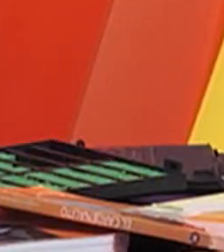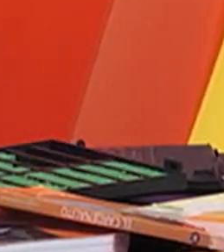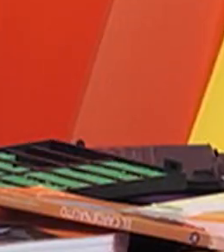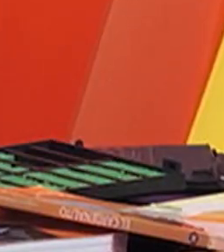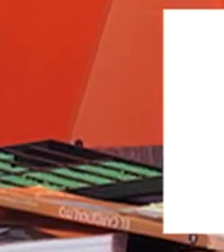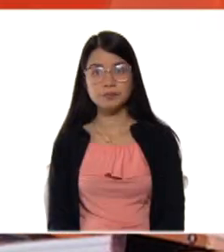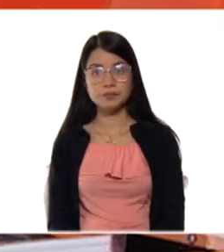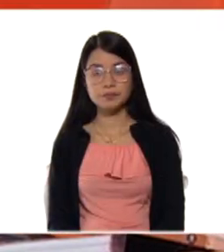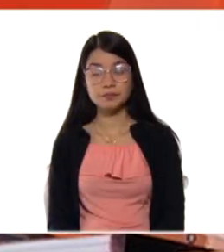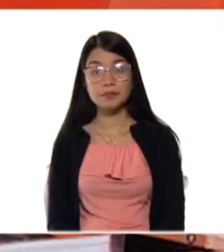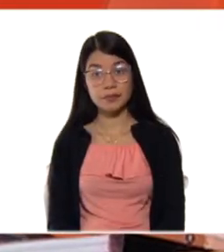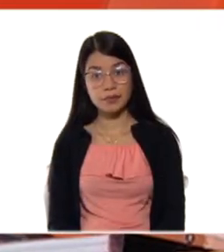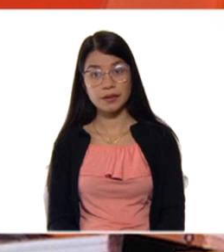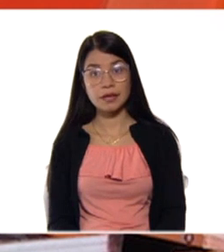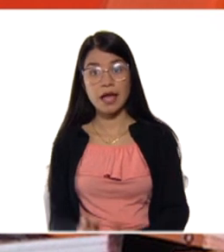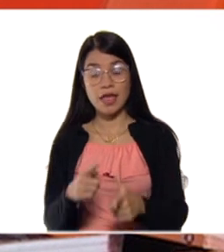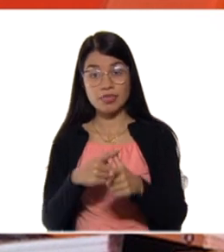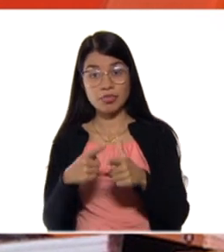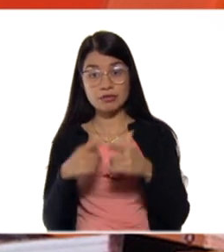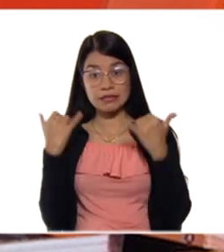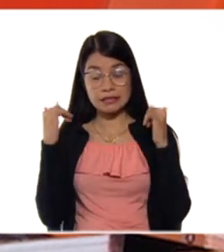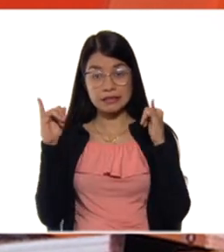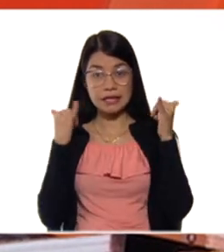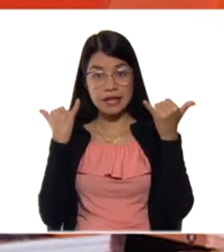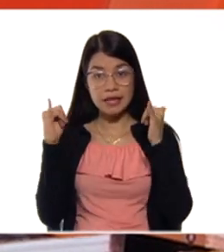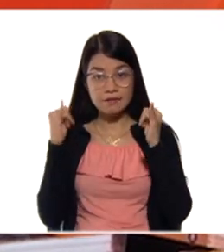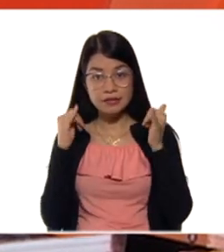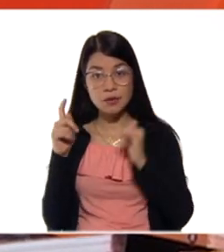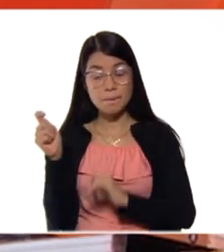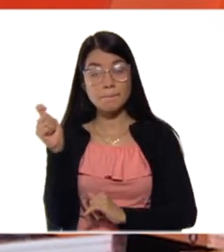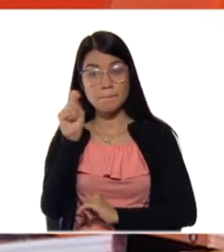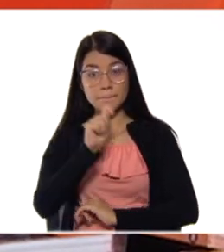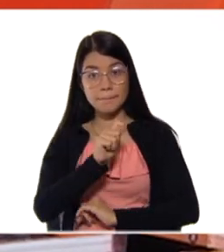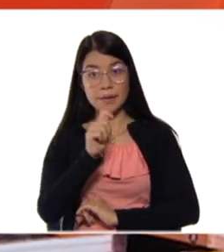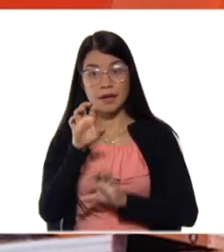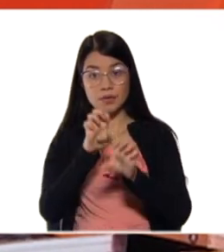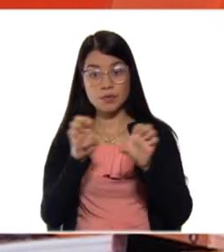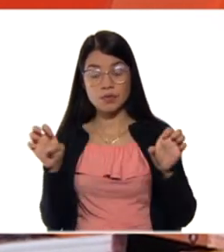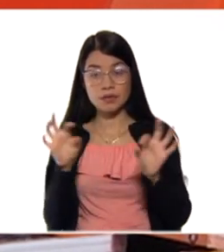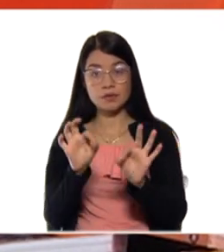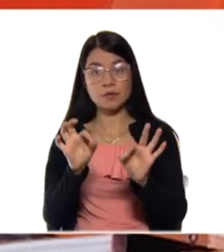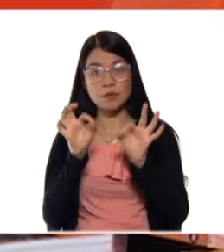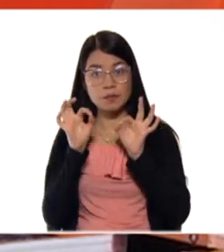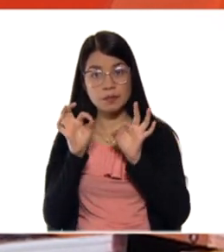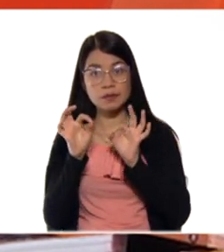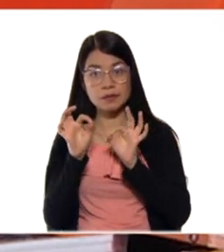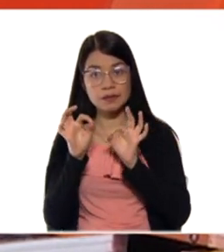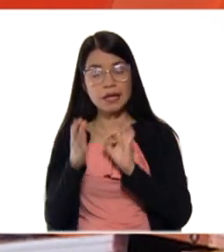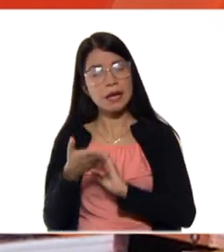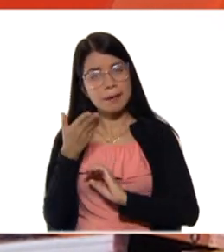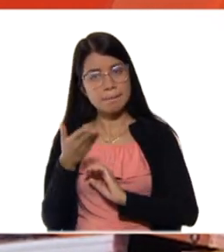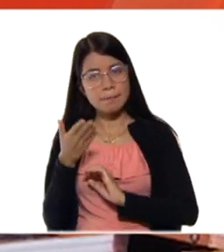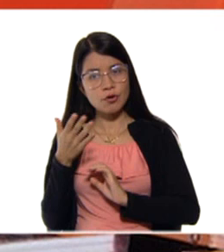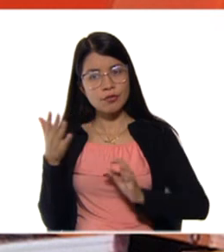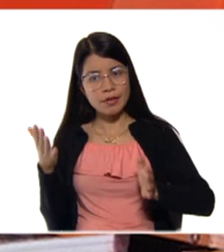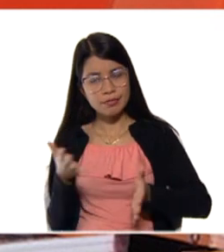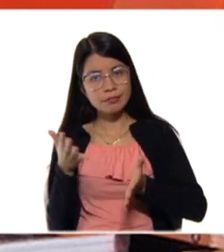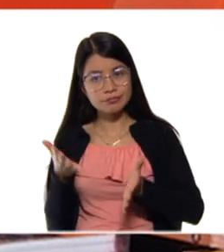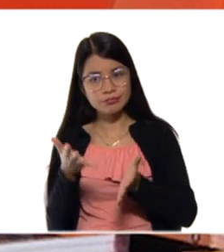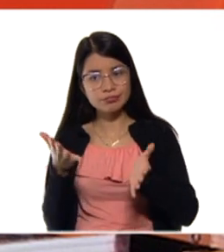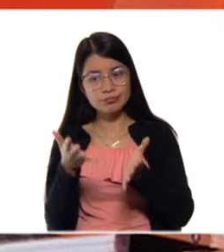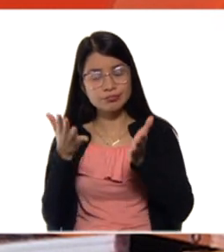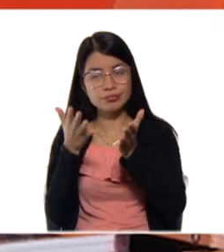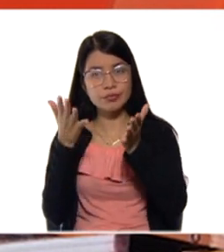Parte entonces de la celebración de nuestro mes de educación especial es precisamente garantizar la atención